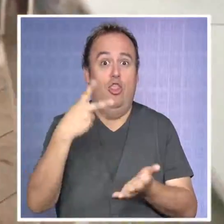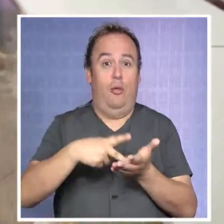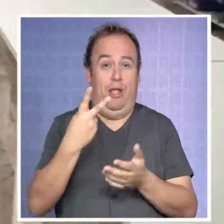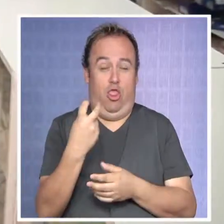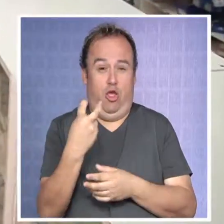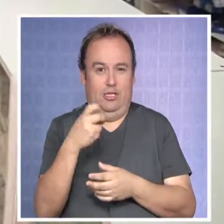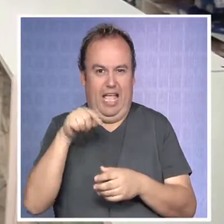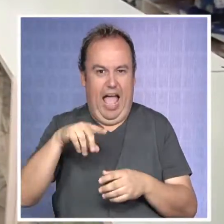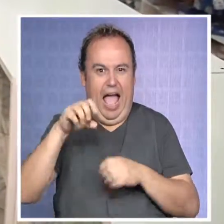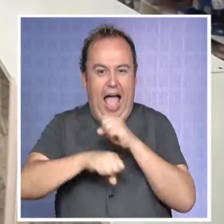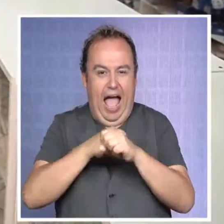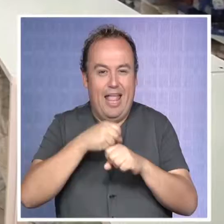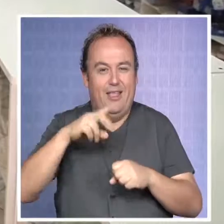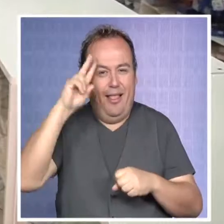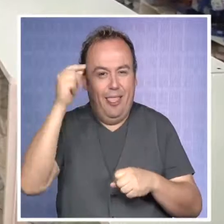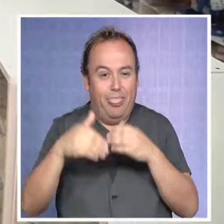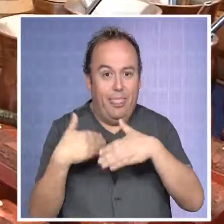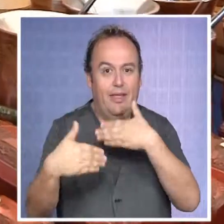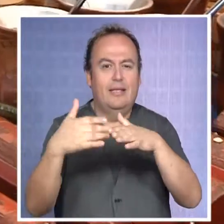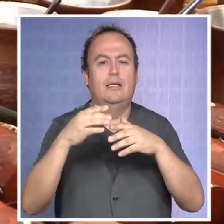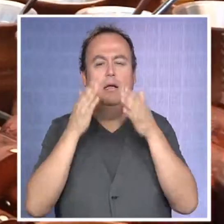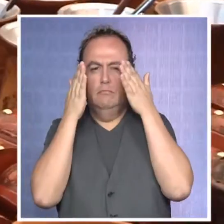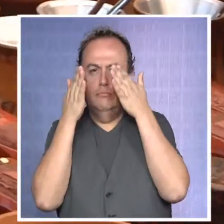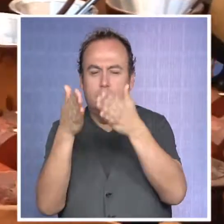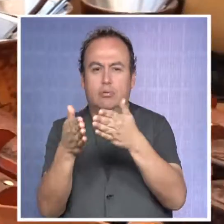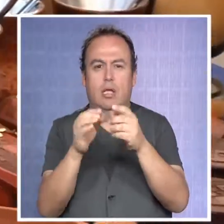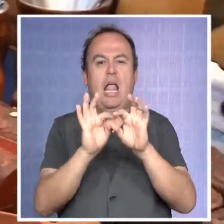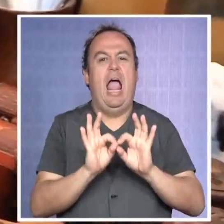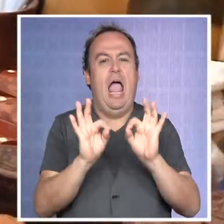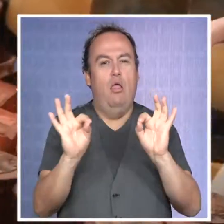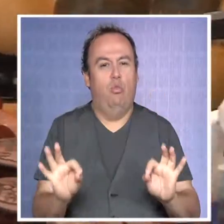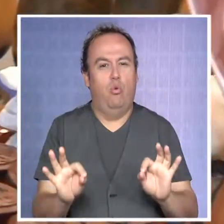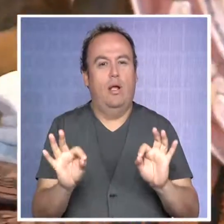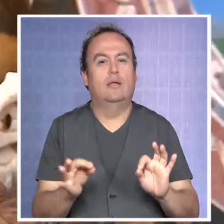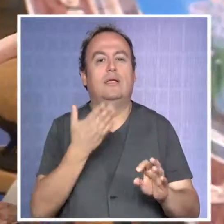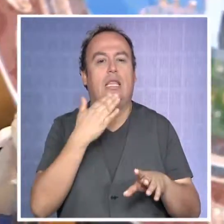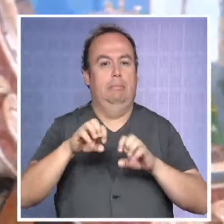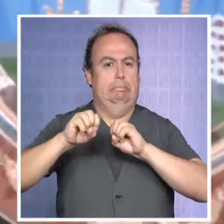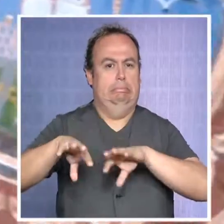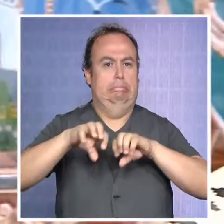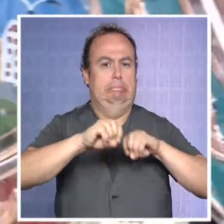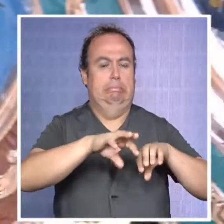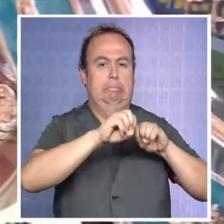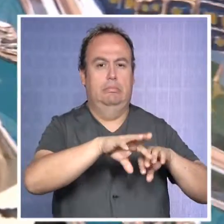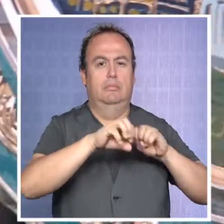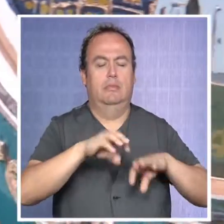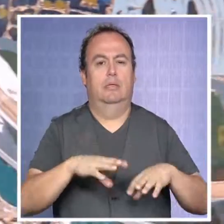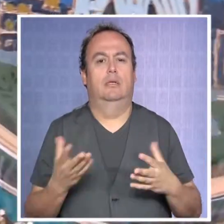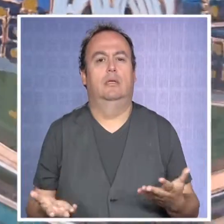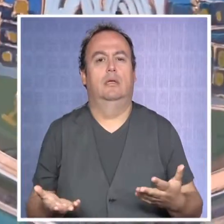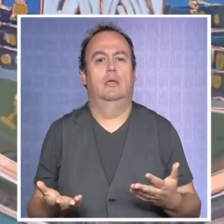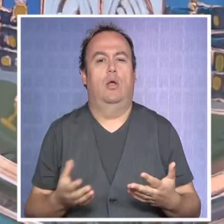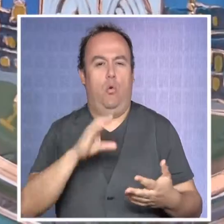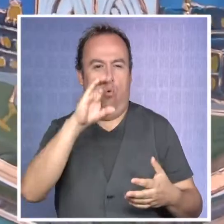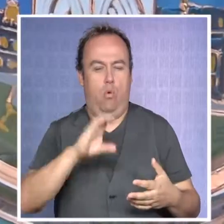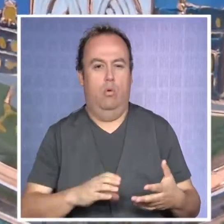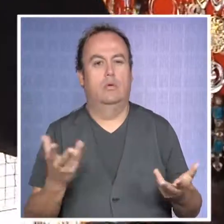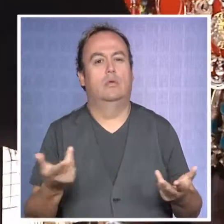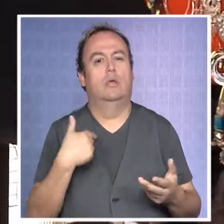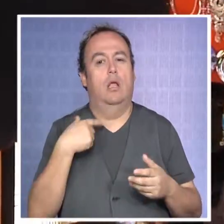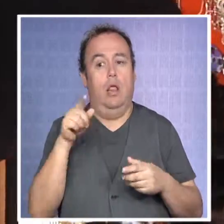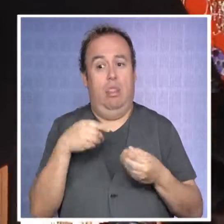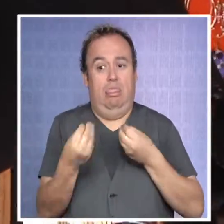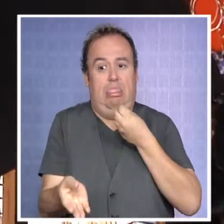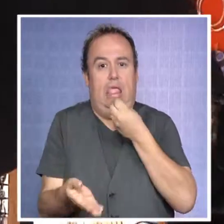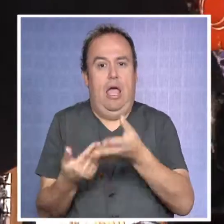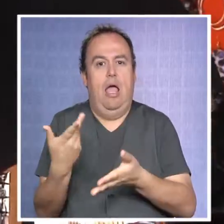2012, año del emprendimiento, las acciones apuntan a la educación y la capacitación. Estamos enfocados en darle